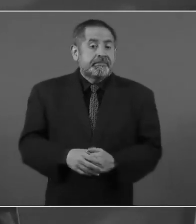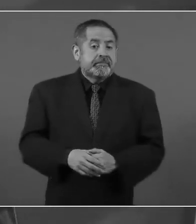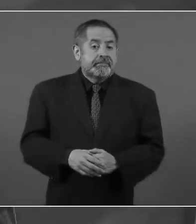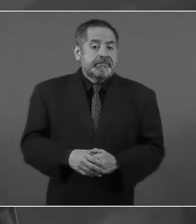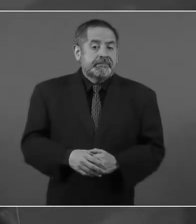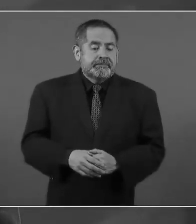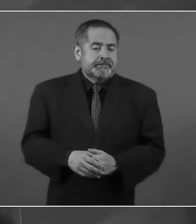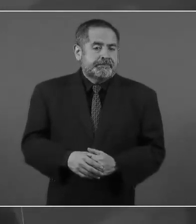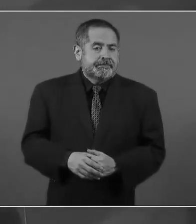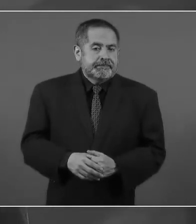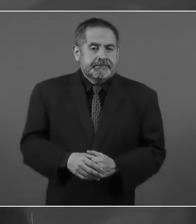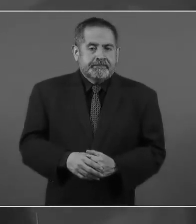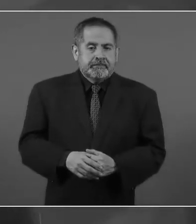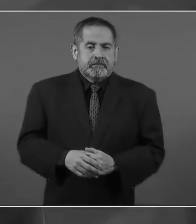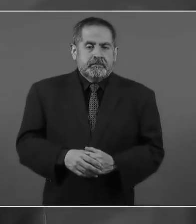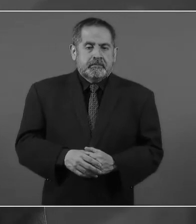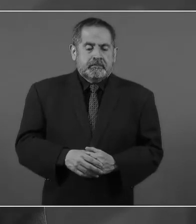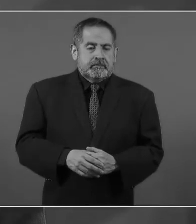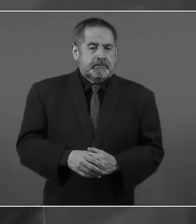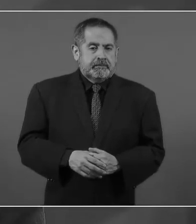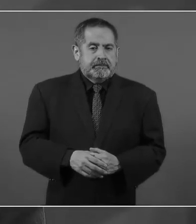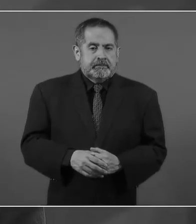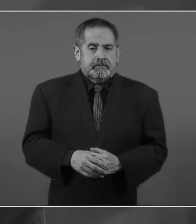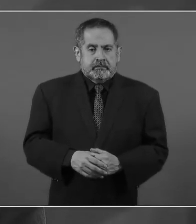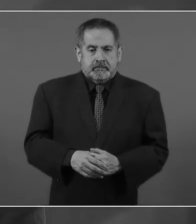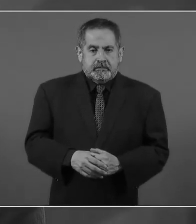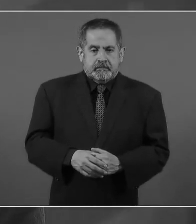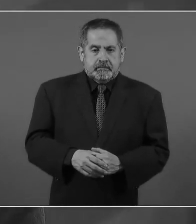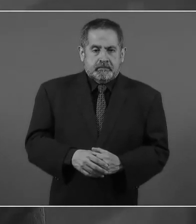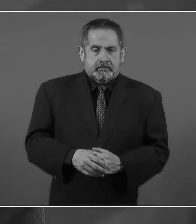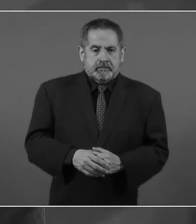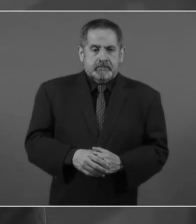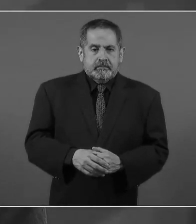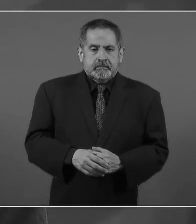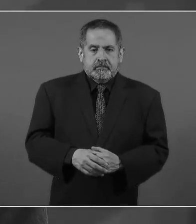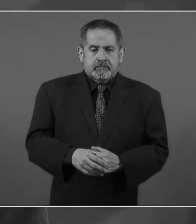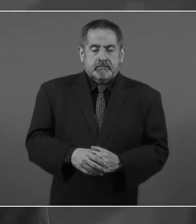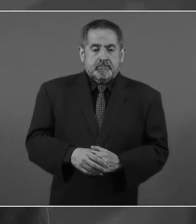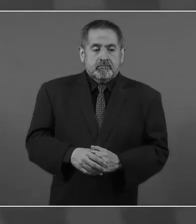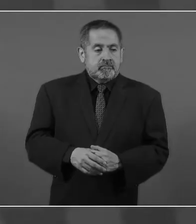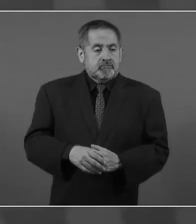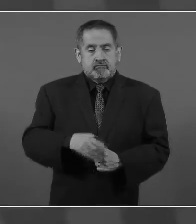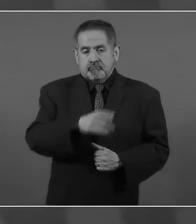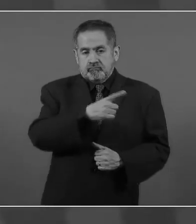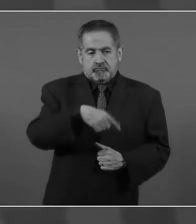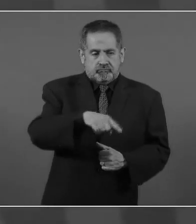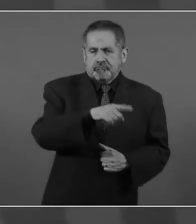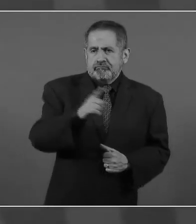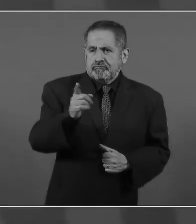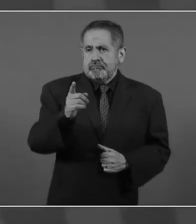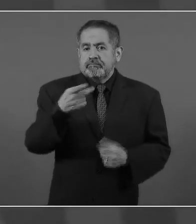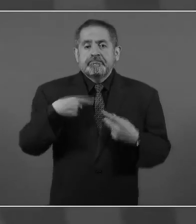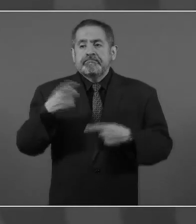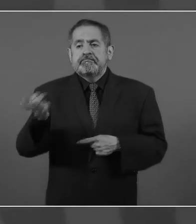han recibido ese castigo